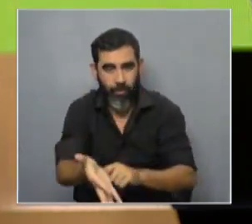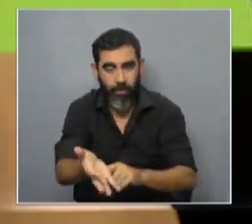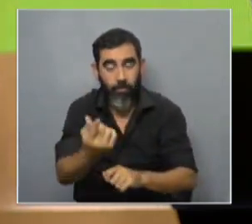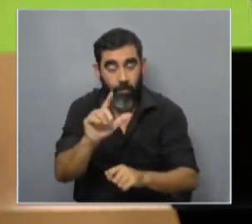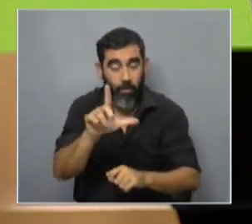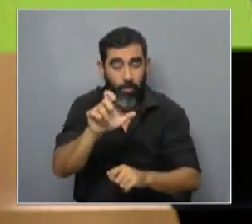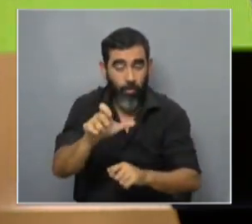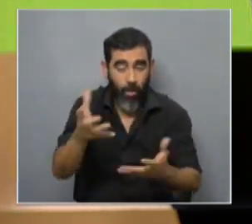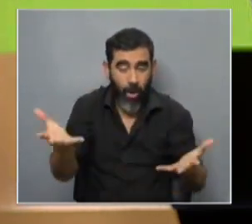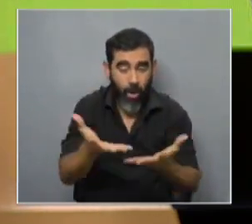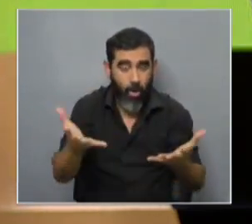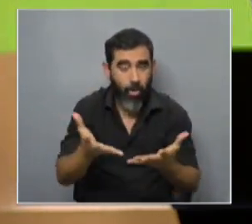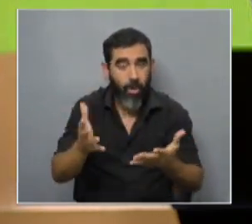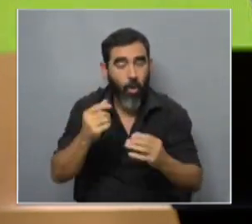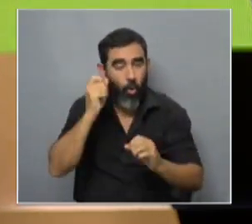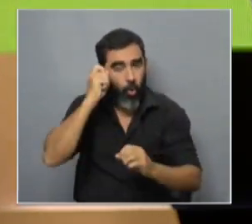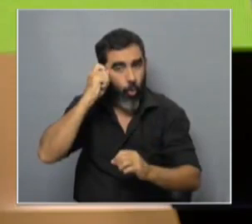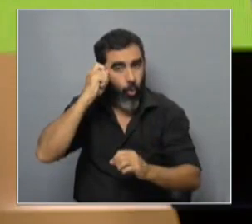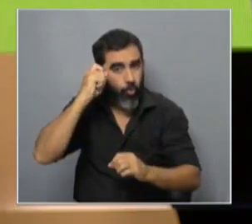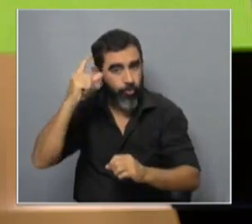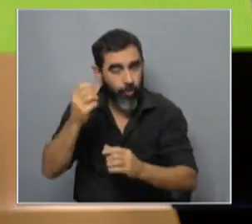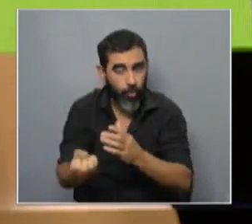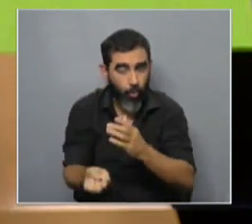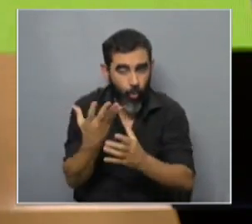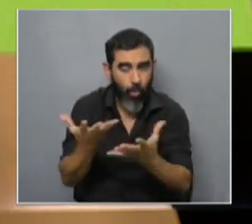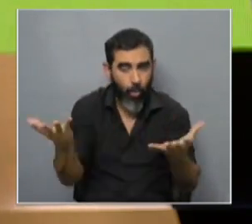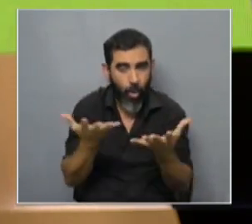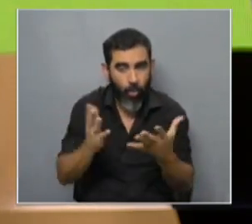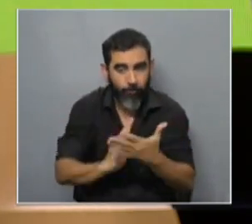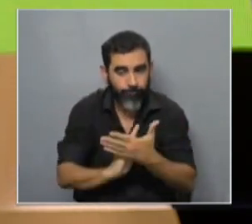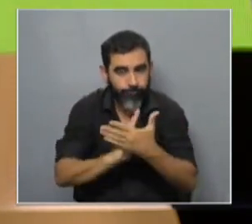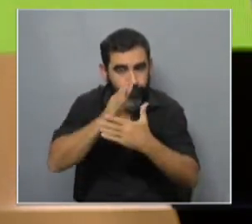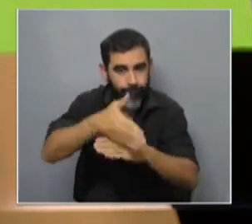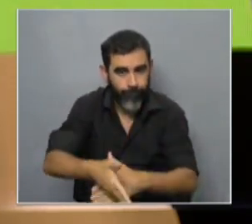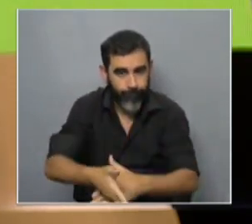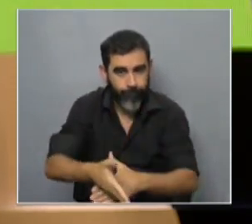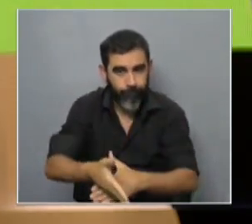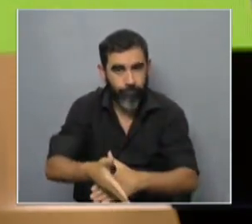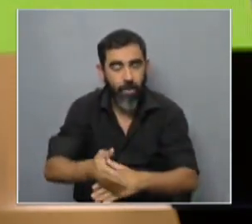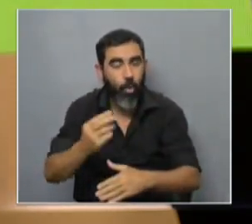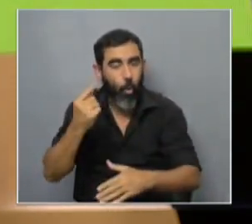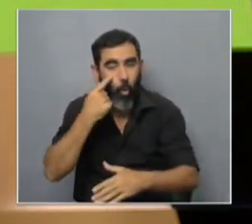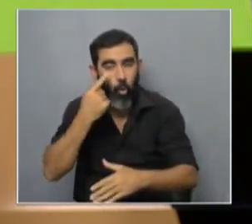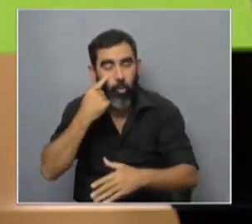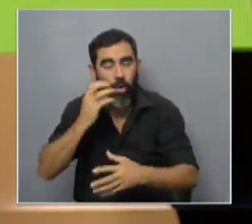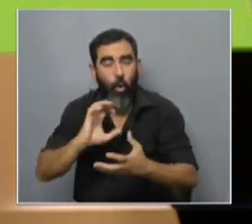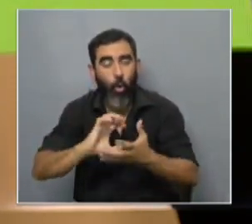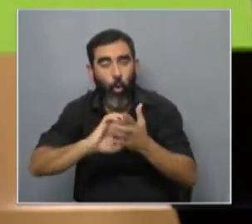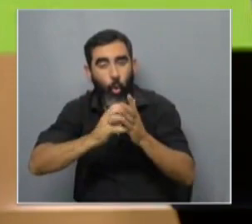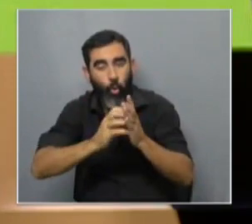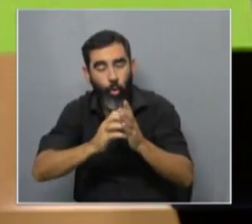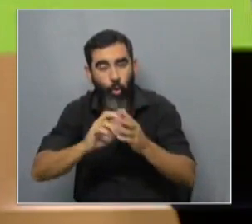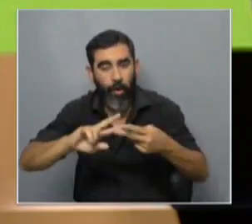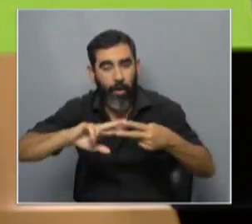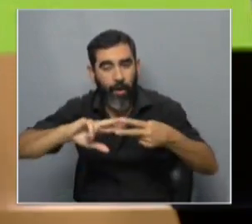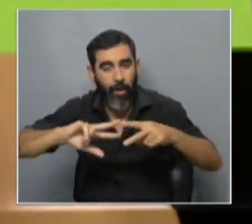Sin dudas estamos en una frontera del conocimiento y hoy la estamos atravesando. Manejar el código genético requiere de ciertas